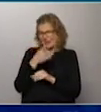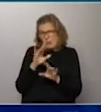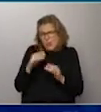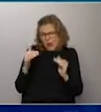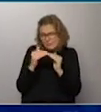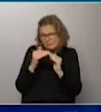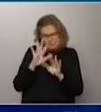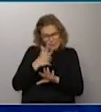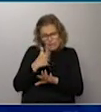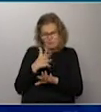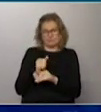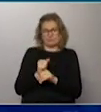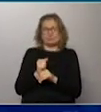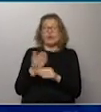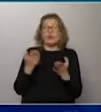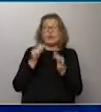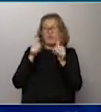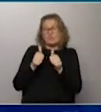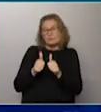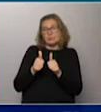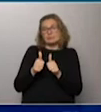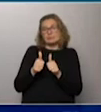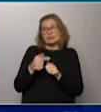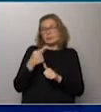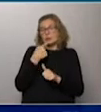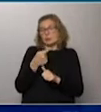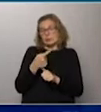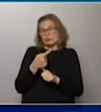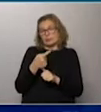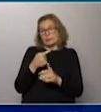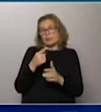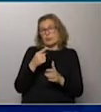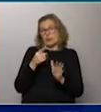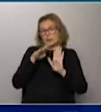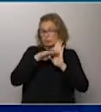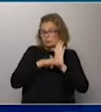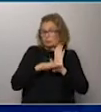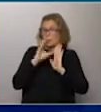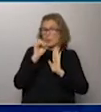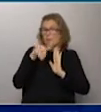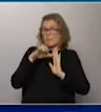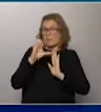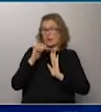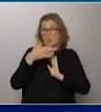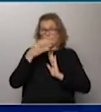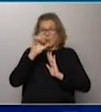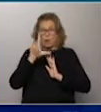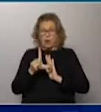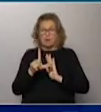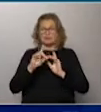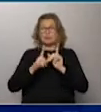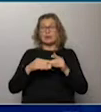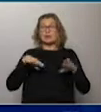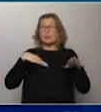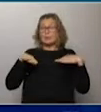Bueno, va a ir más o menos por ese estilo. Ahora bien, esto es lo que exige Comebol para que se puedan jugar los encuentros. Y en el aspecto